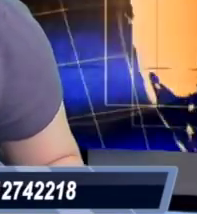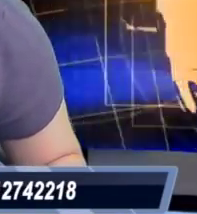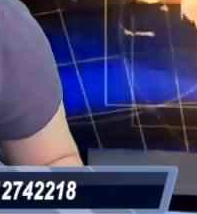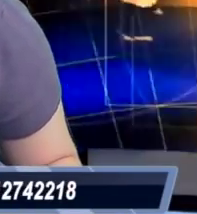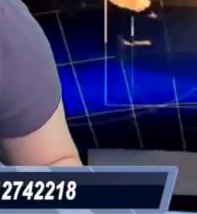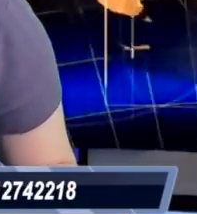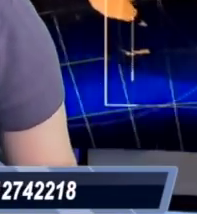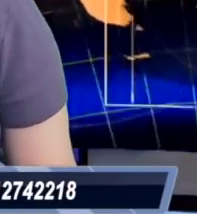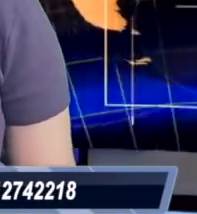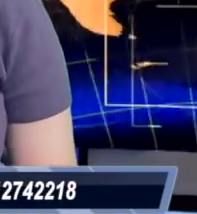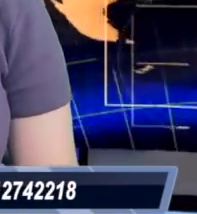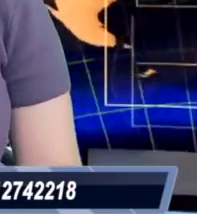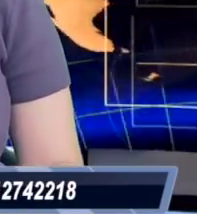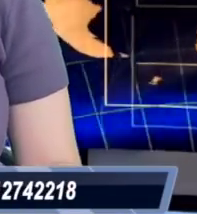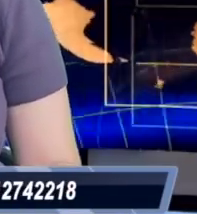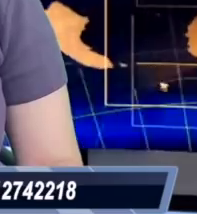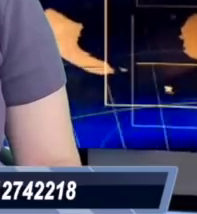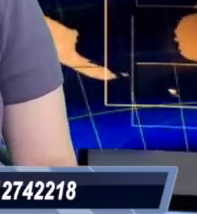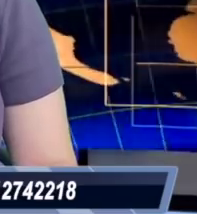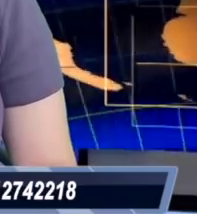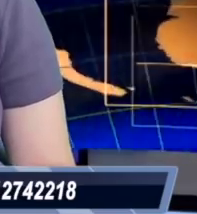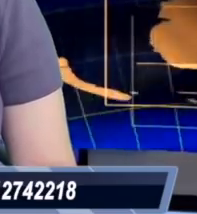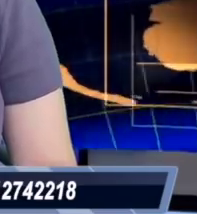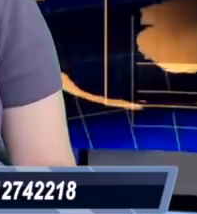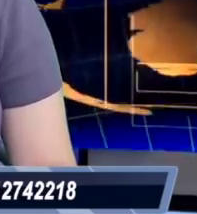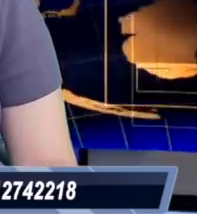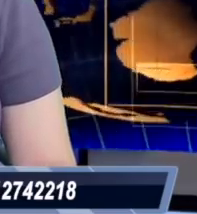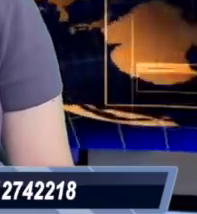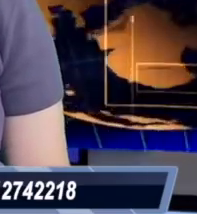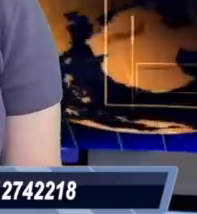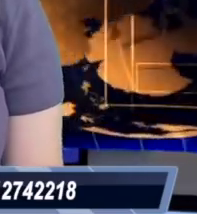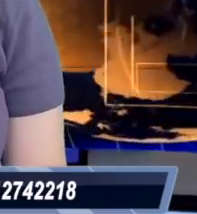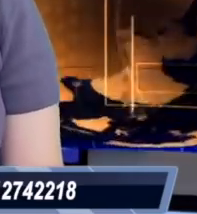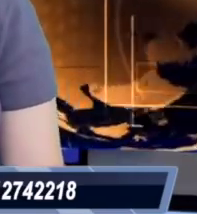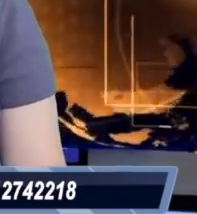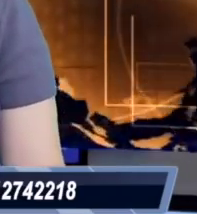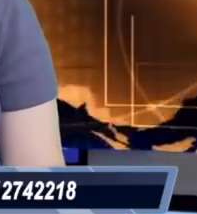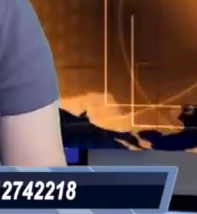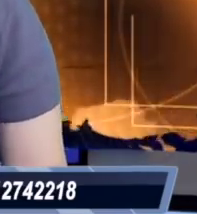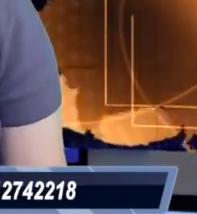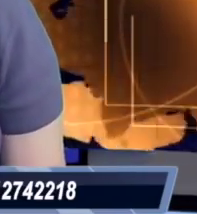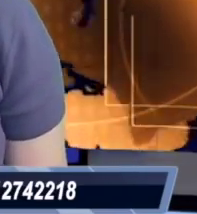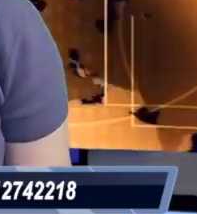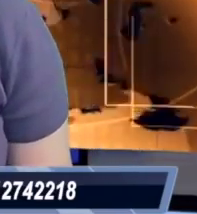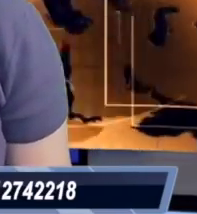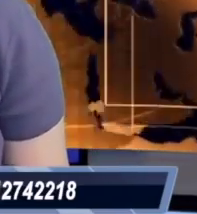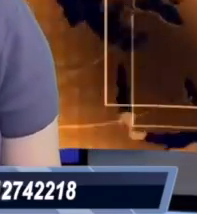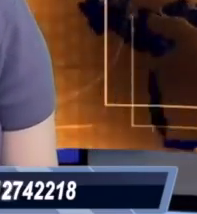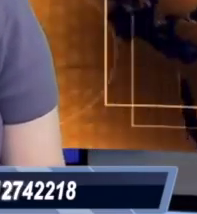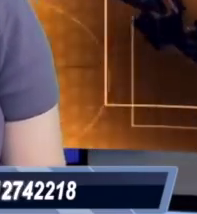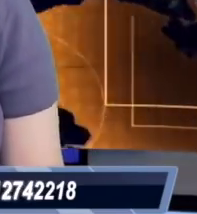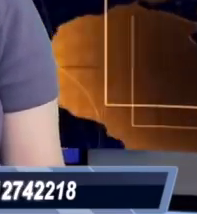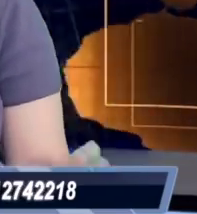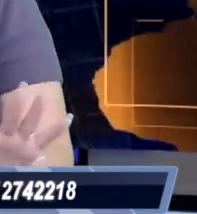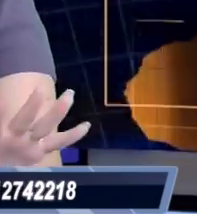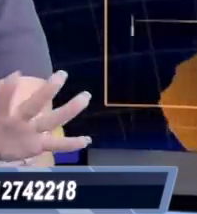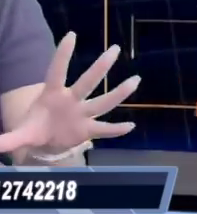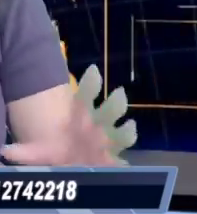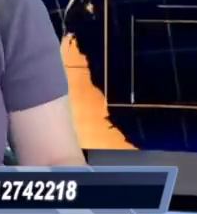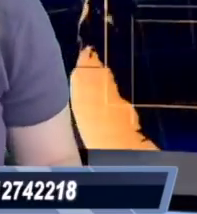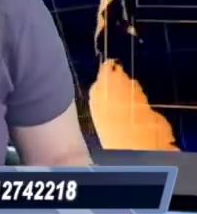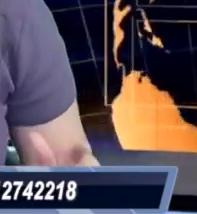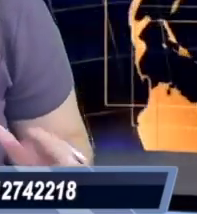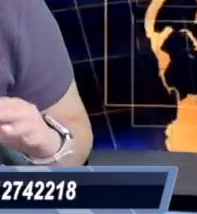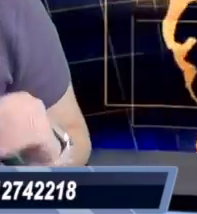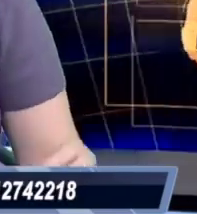el presidente López Obrador dio un tremendo notición que pone a todo el pueblo de México a bailar. Bueno, no a